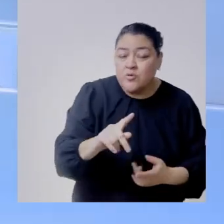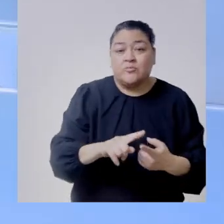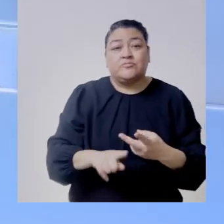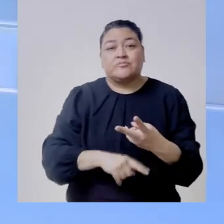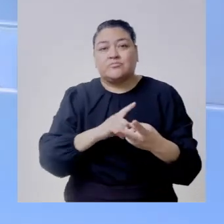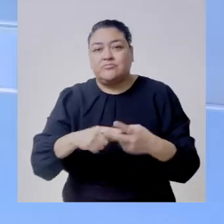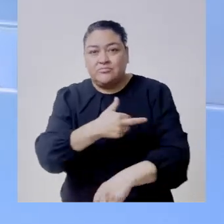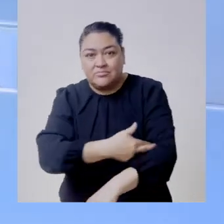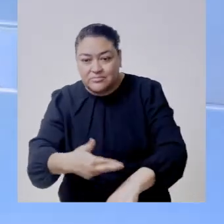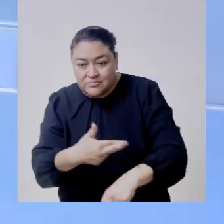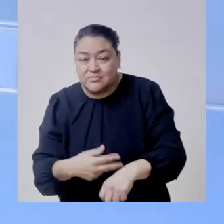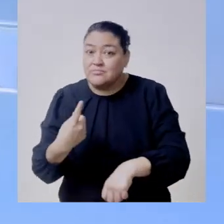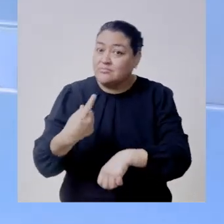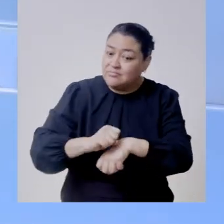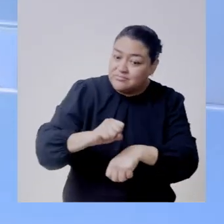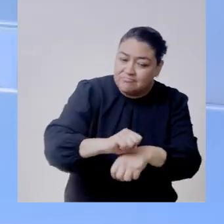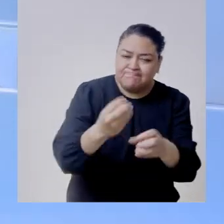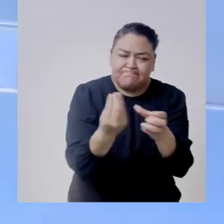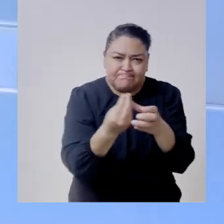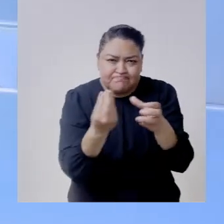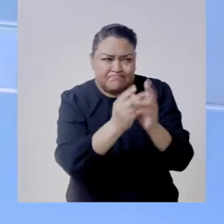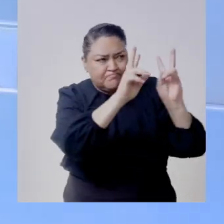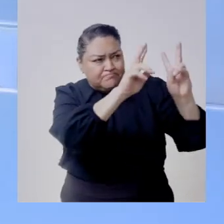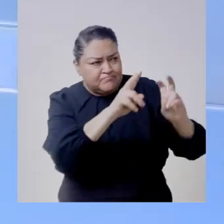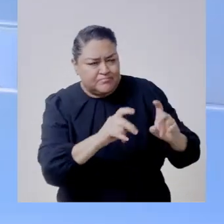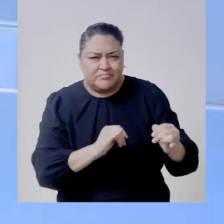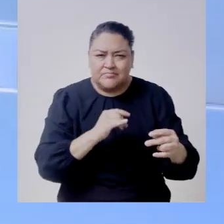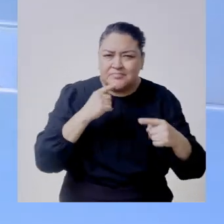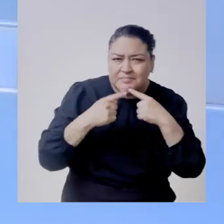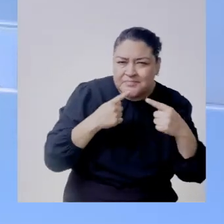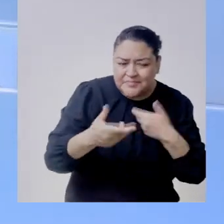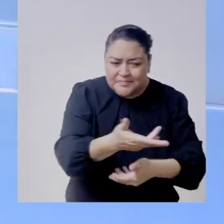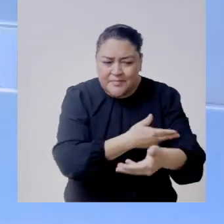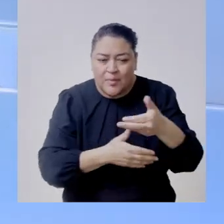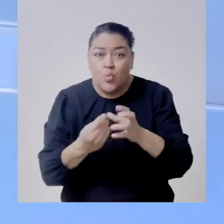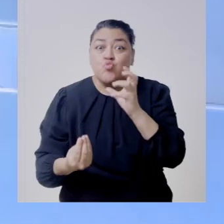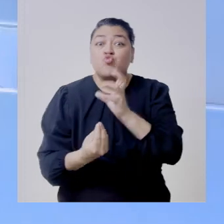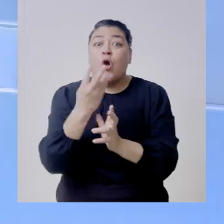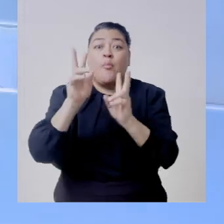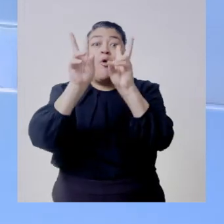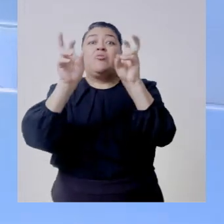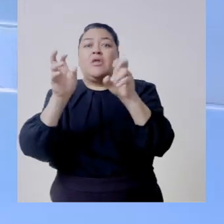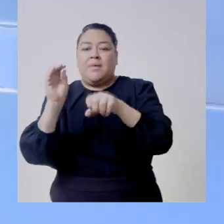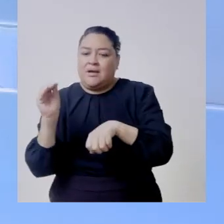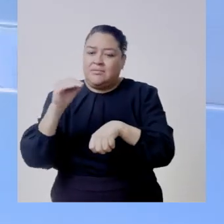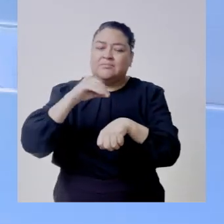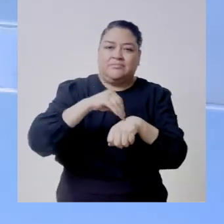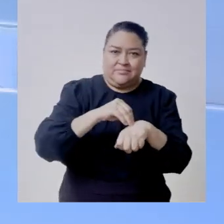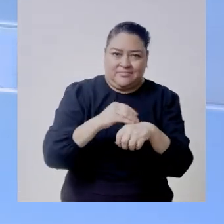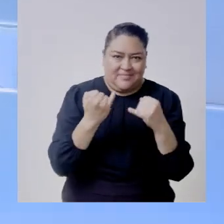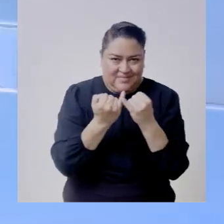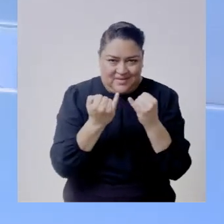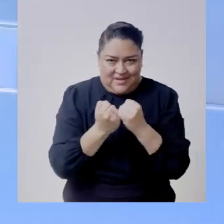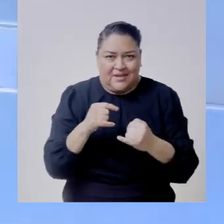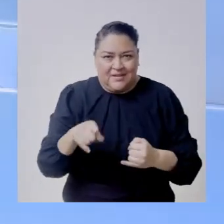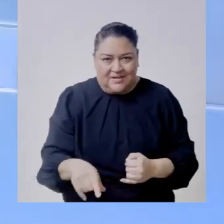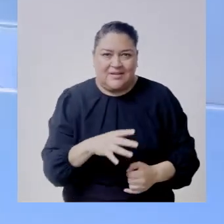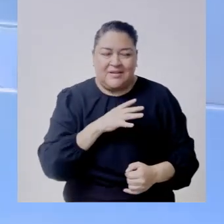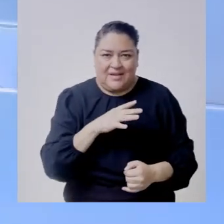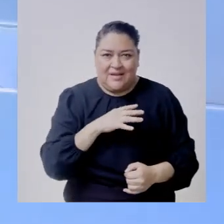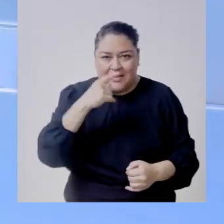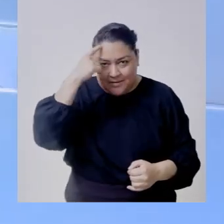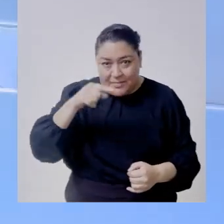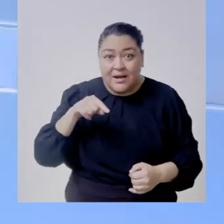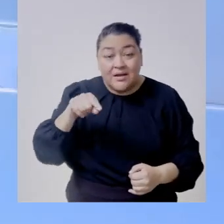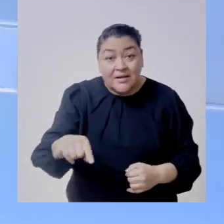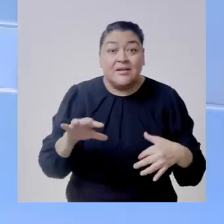sacando cada semana en las sesiones públicas los magistrados y entonces sobre eso vamos viendo las temáticas y todo lo que hay que